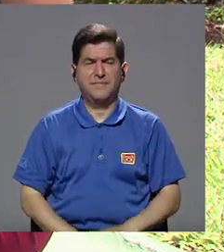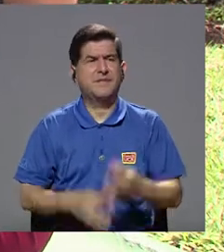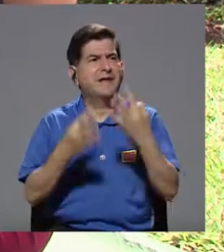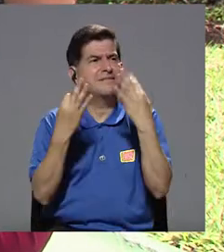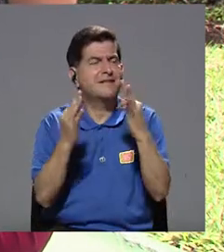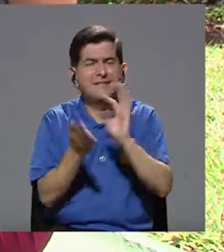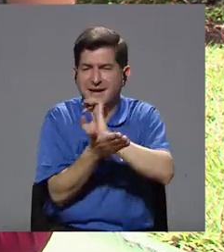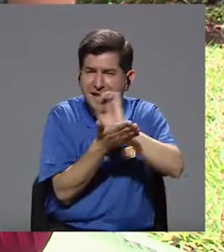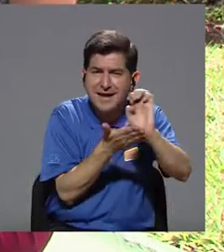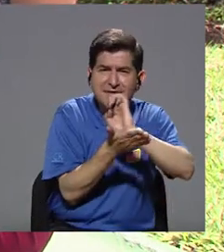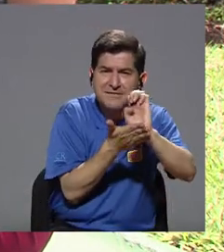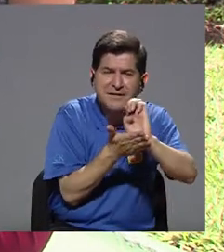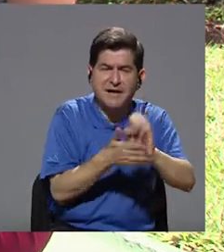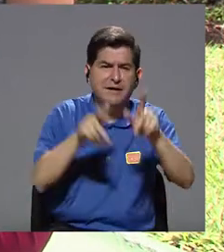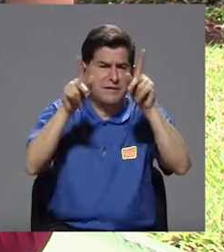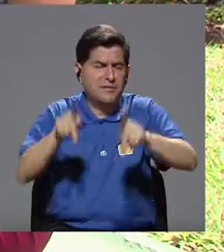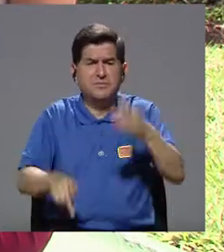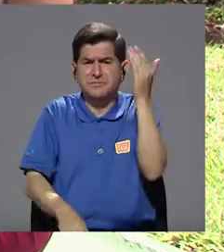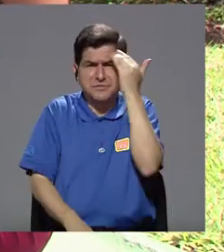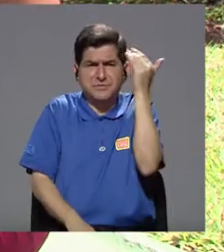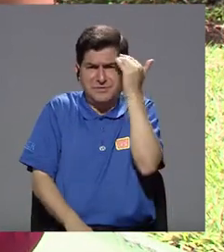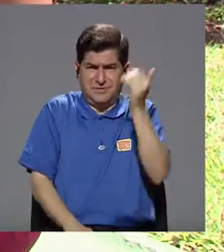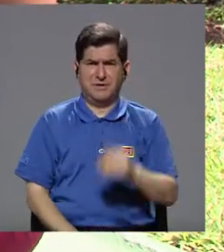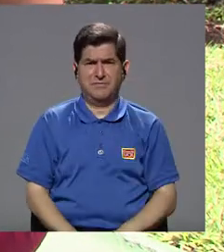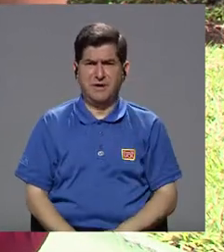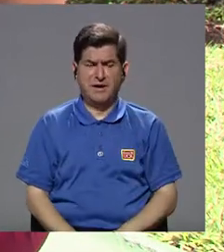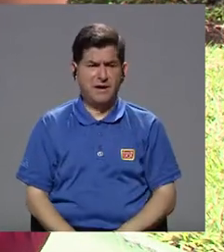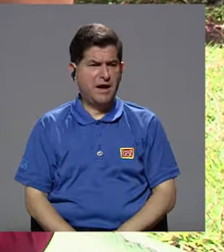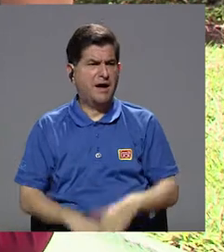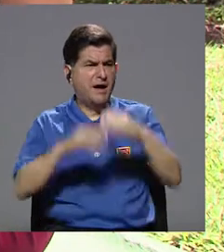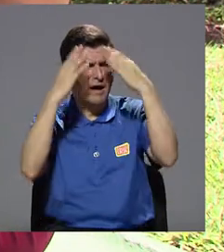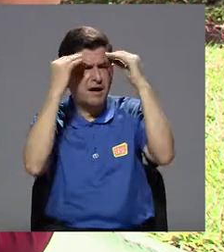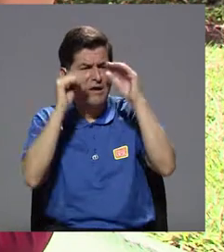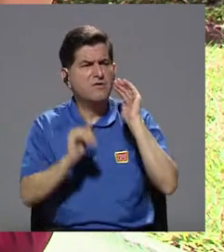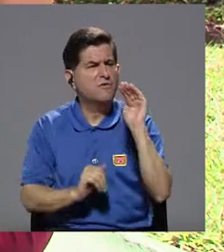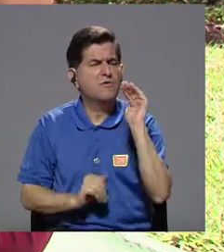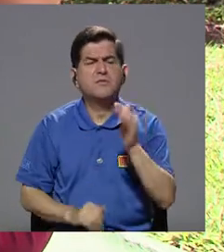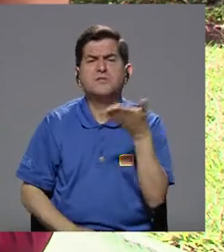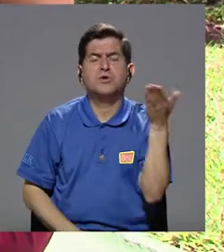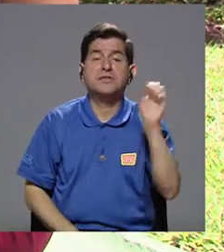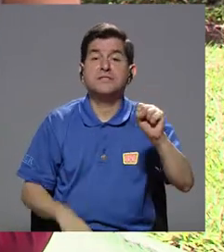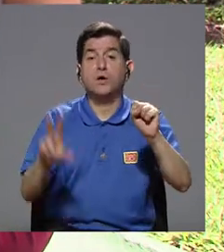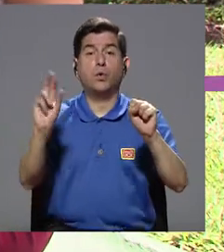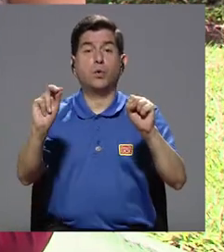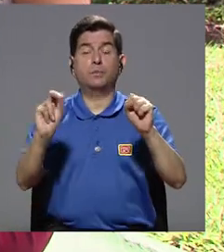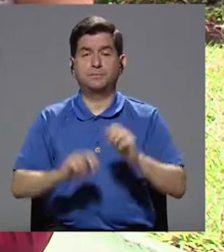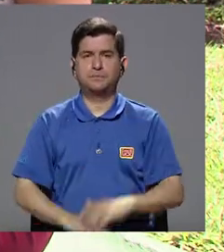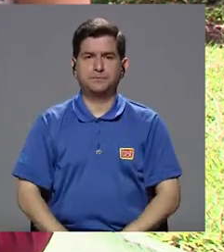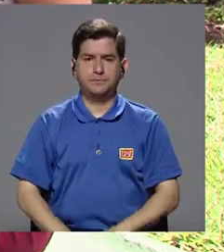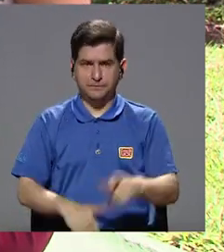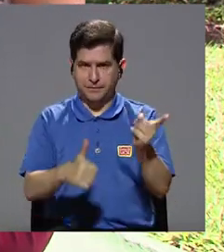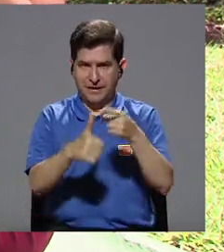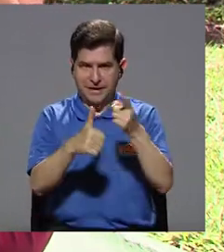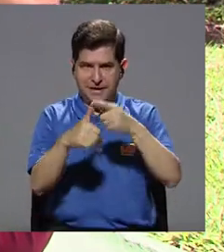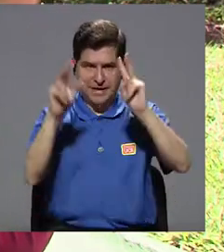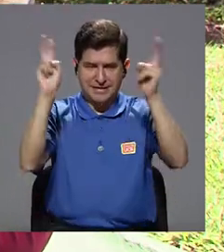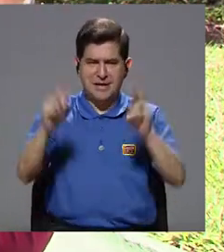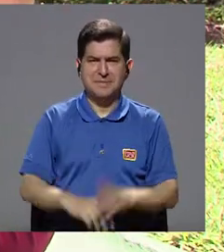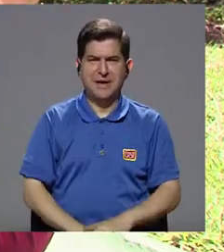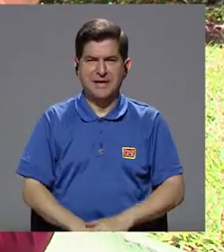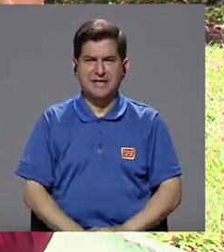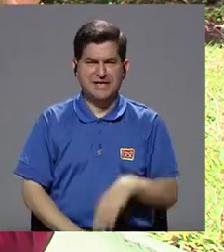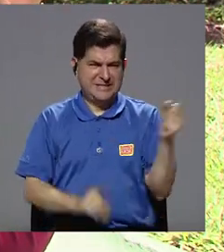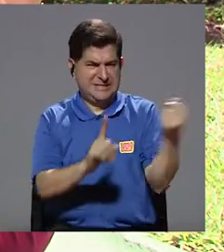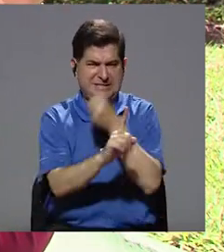para un poco para prevenir o para que las personas sepan también, bueno, que pueden reportar o, bueno, que no. empecemos por el tema de la